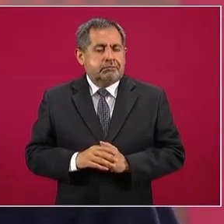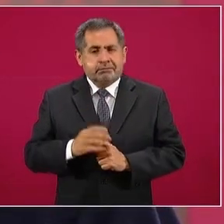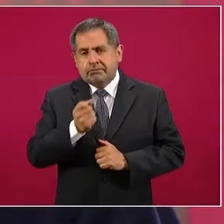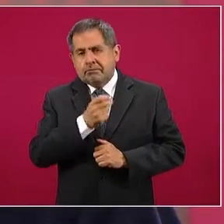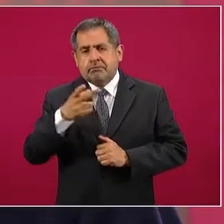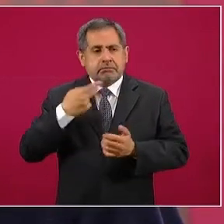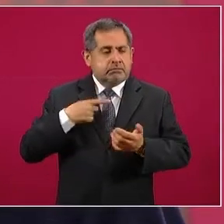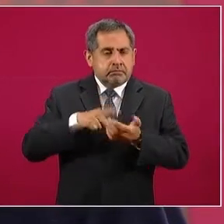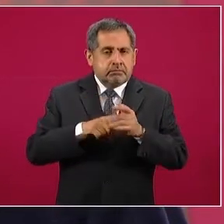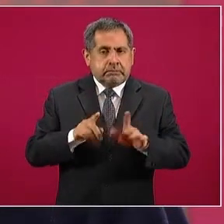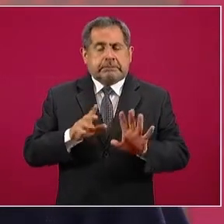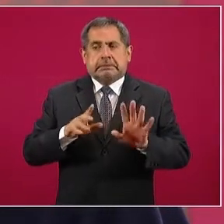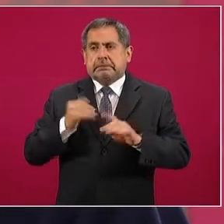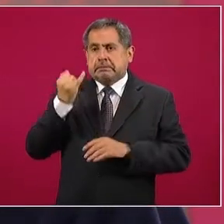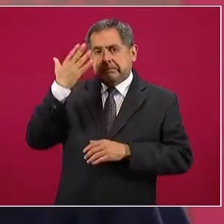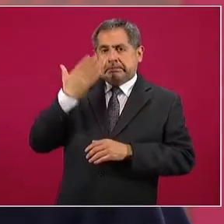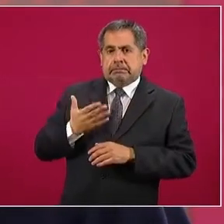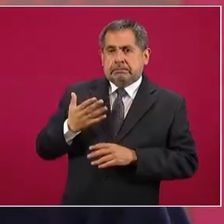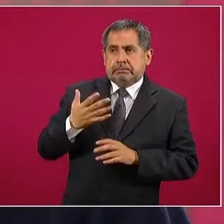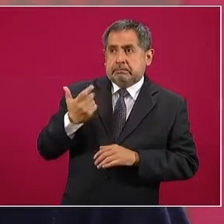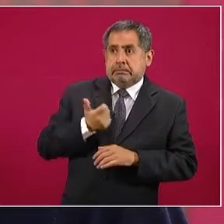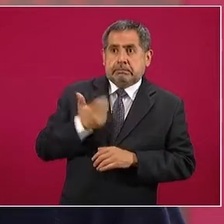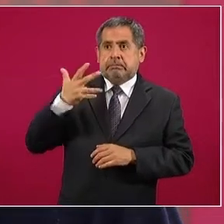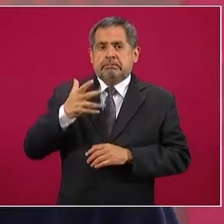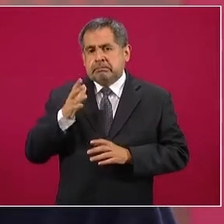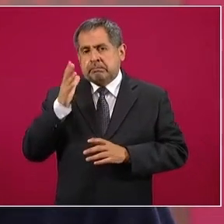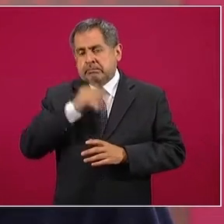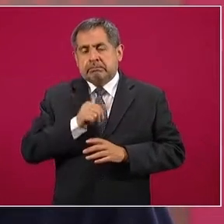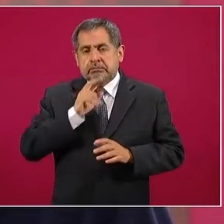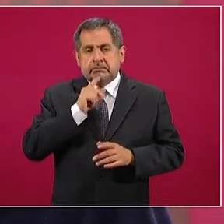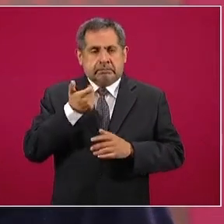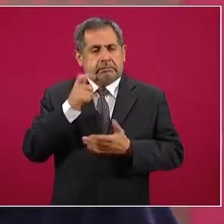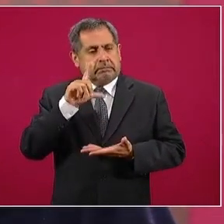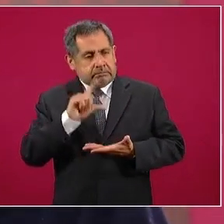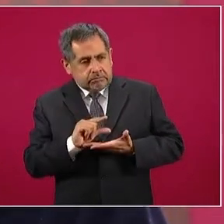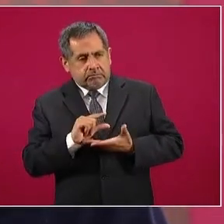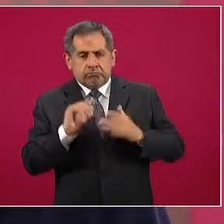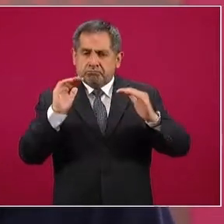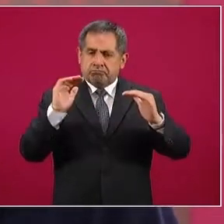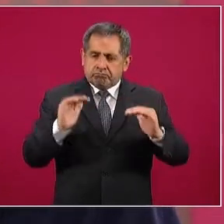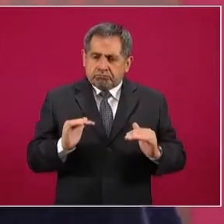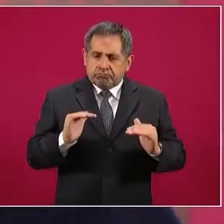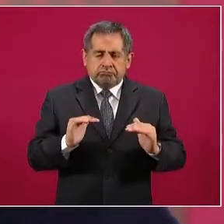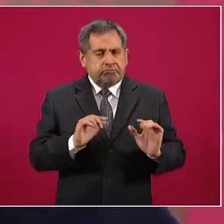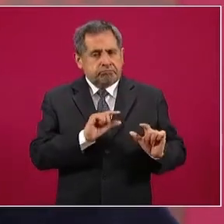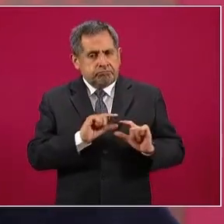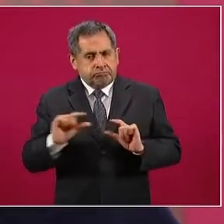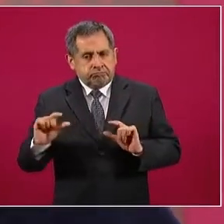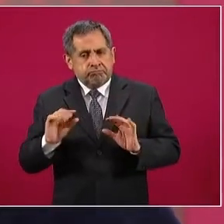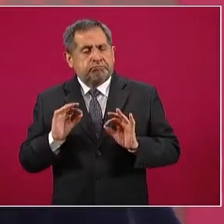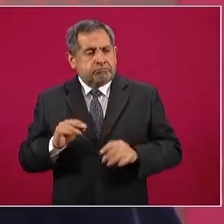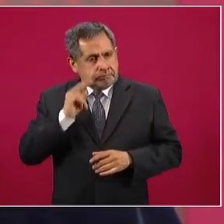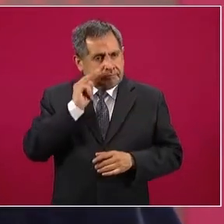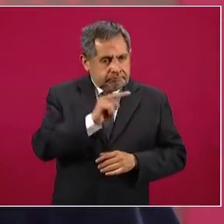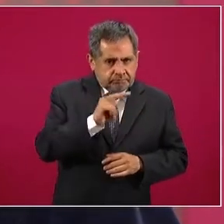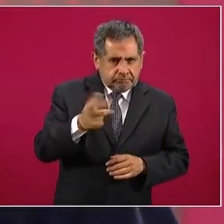que se ubiquen